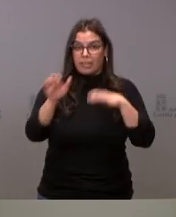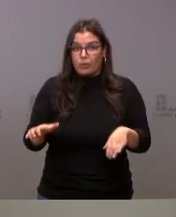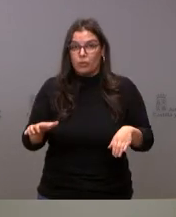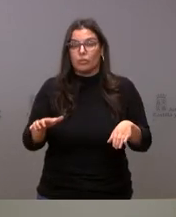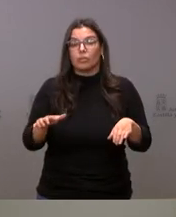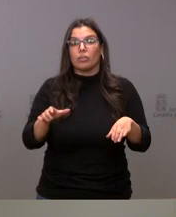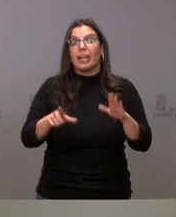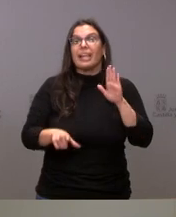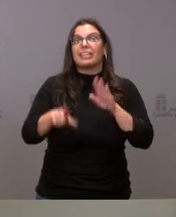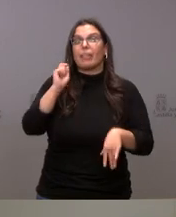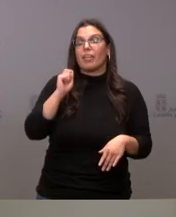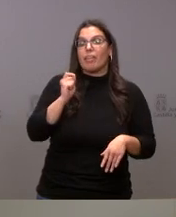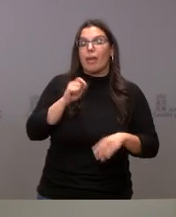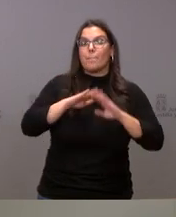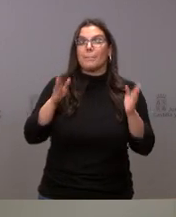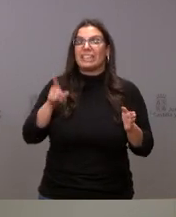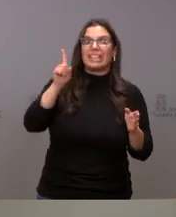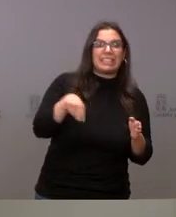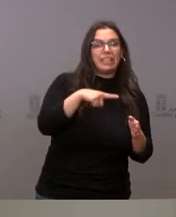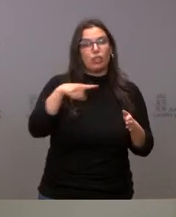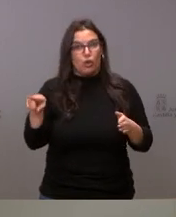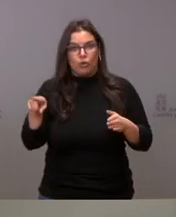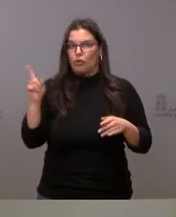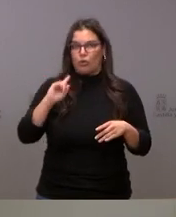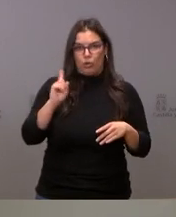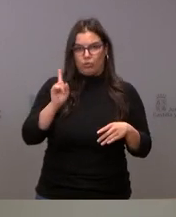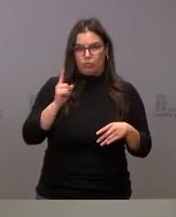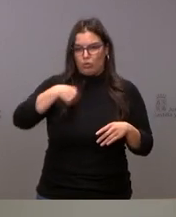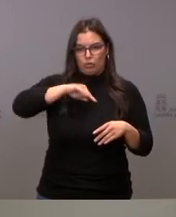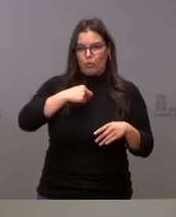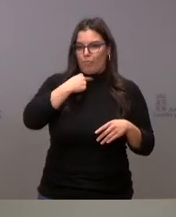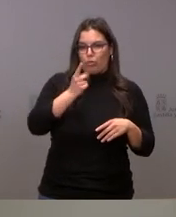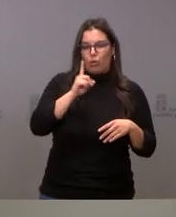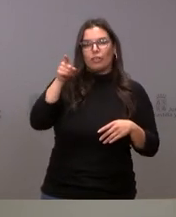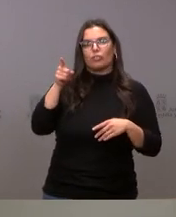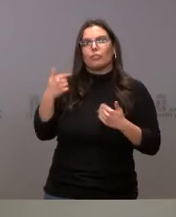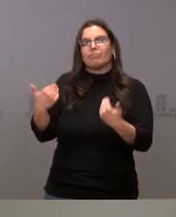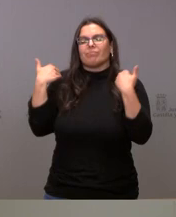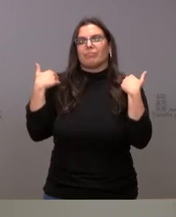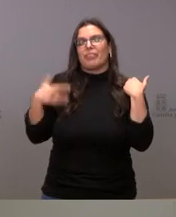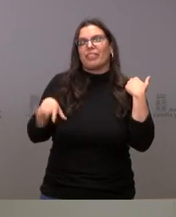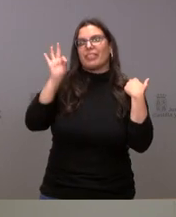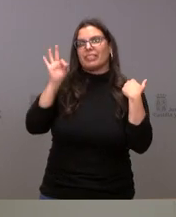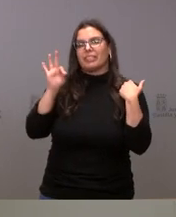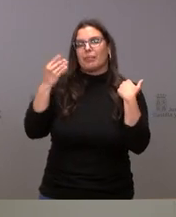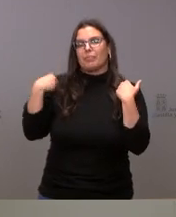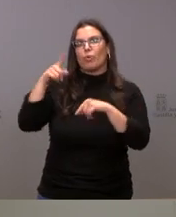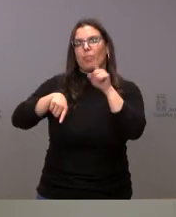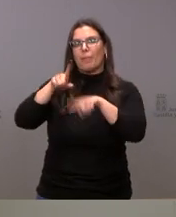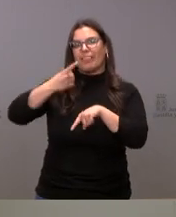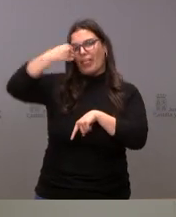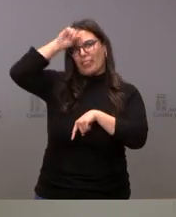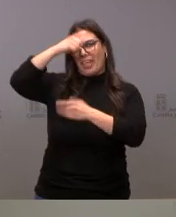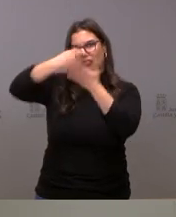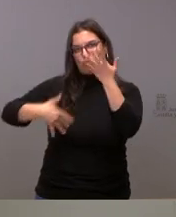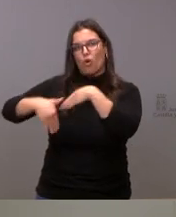decide el número de mesas que se instalan en este proceso, sino que es una decisión que corresponde al censo electoral, en este caso al